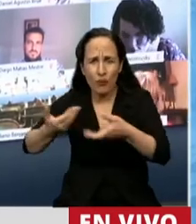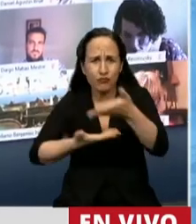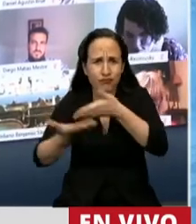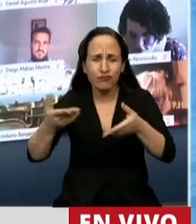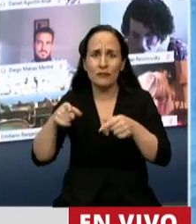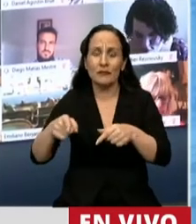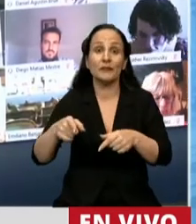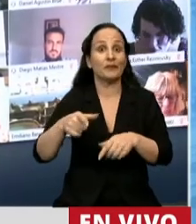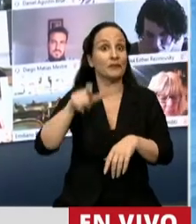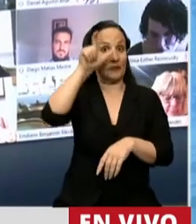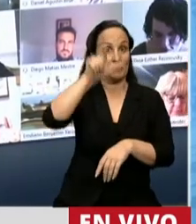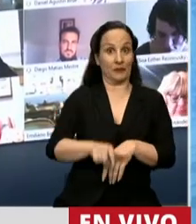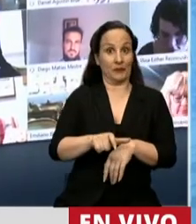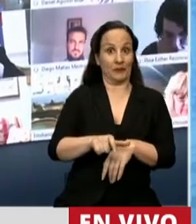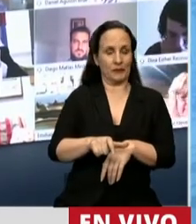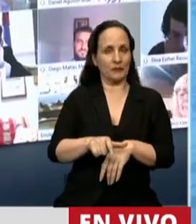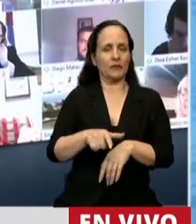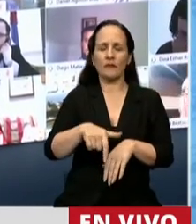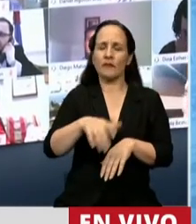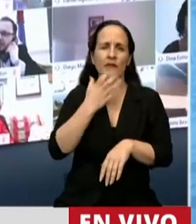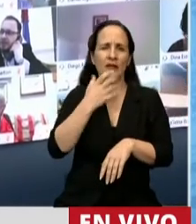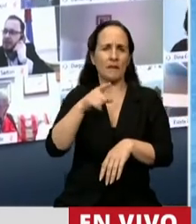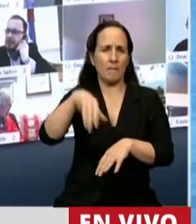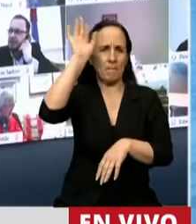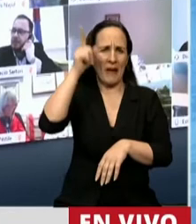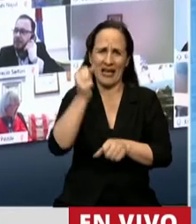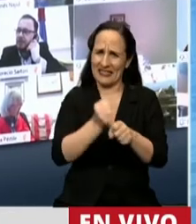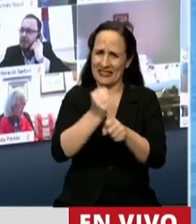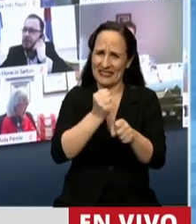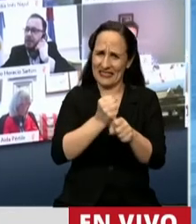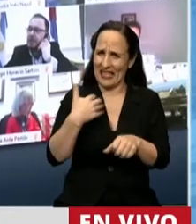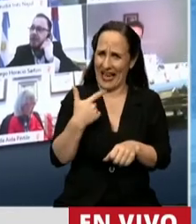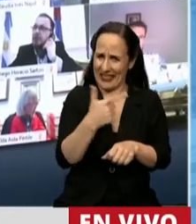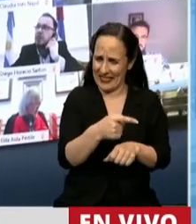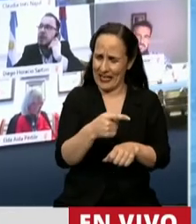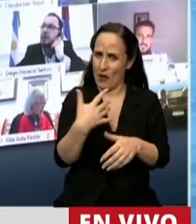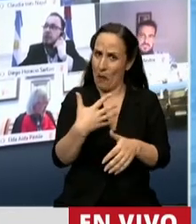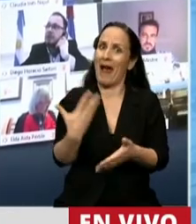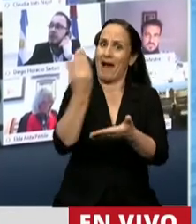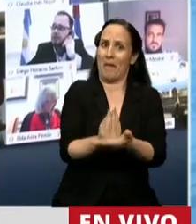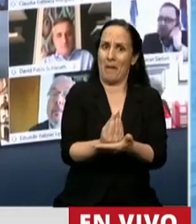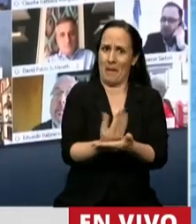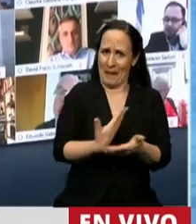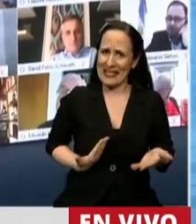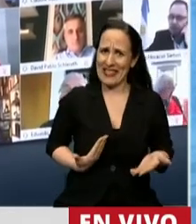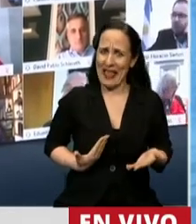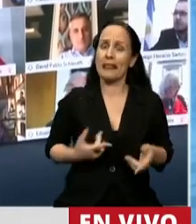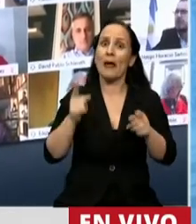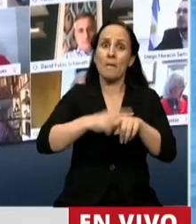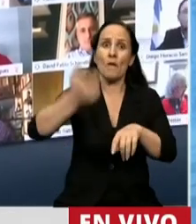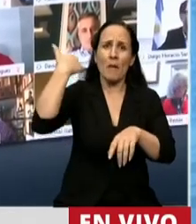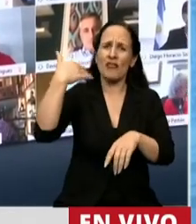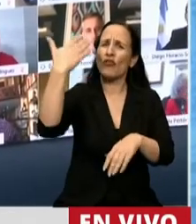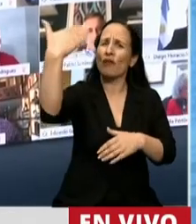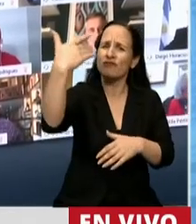probablemente el hombre que más mérito haya hecho en la Argentina para llegar a la presidencia, también nos habló de que